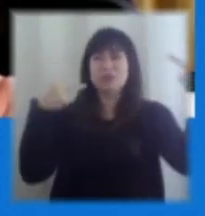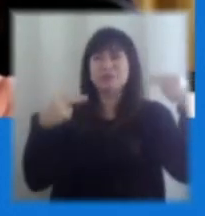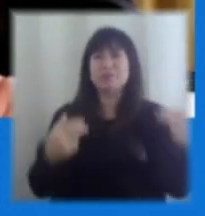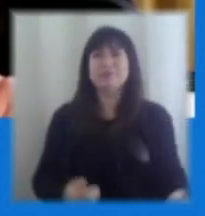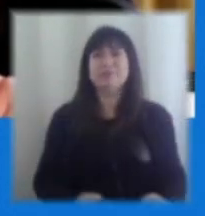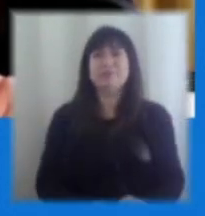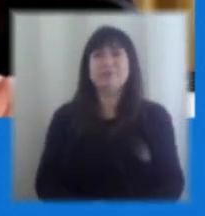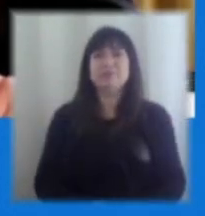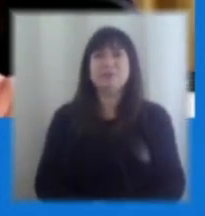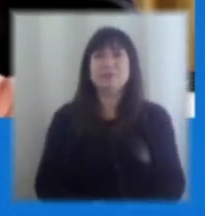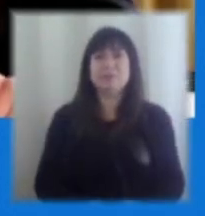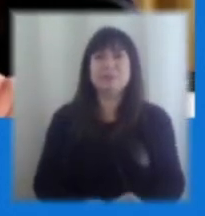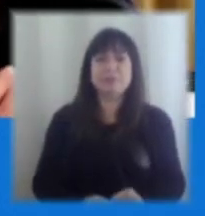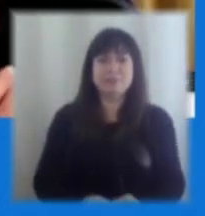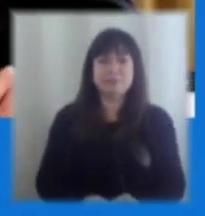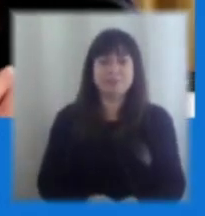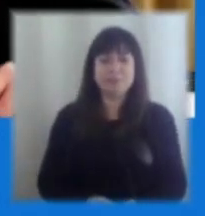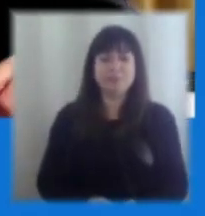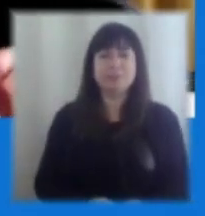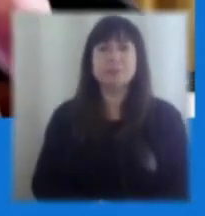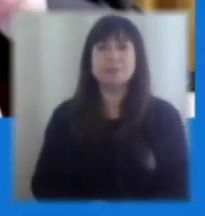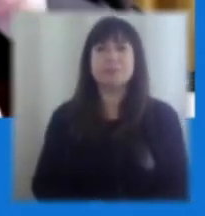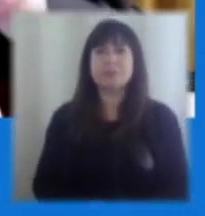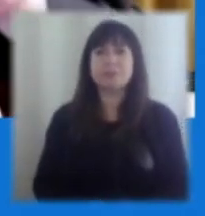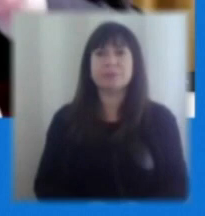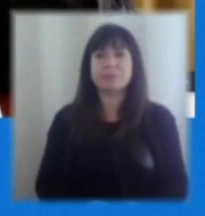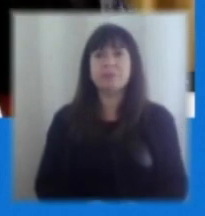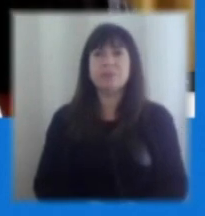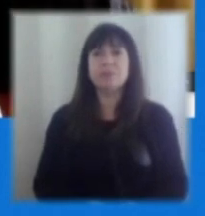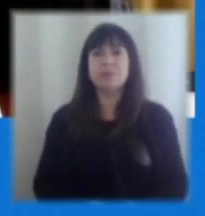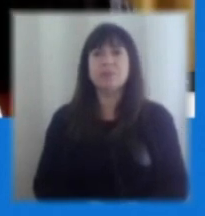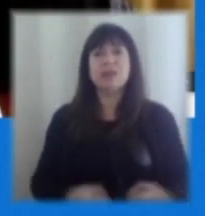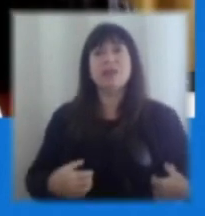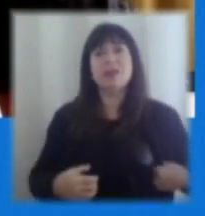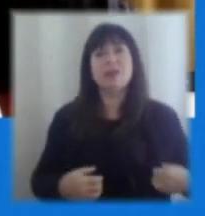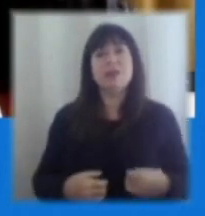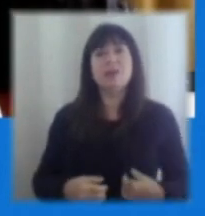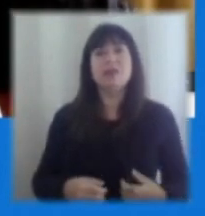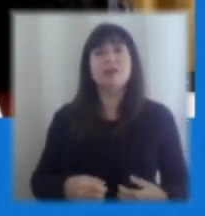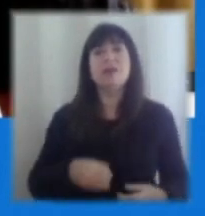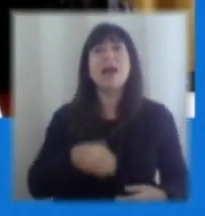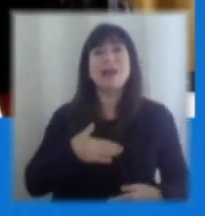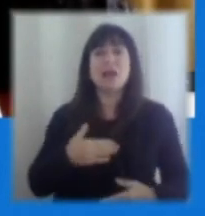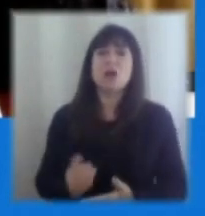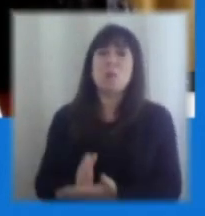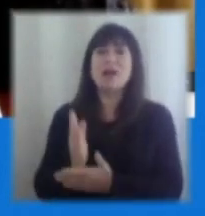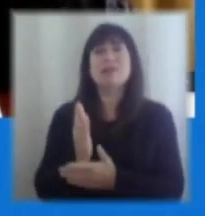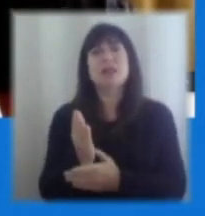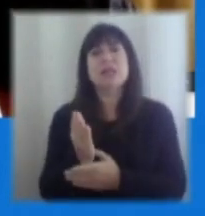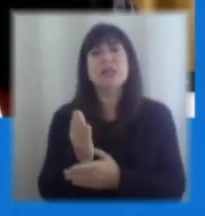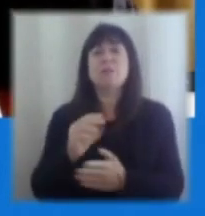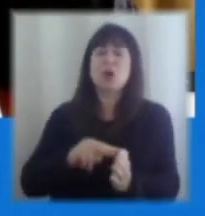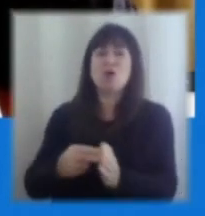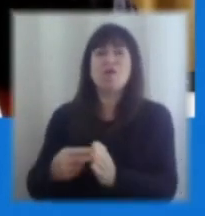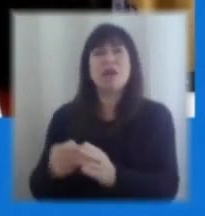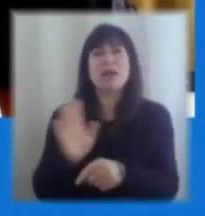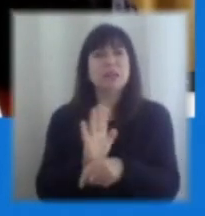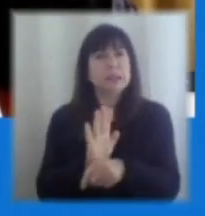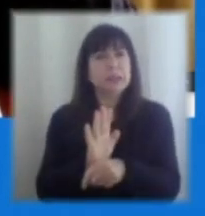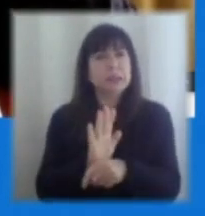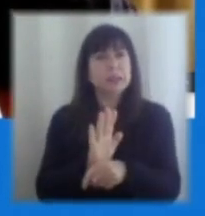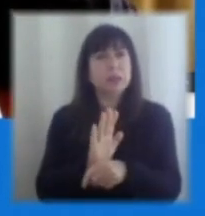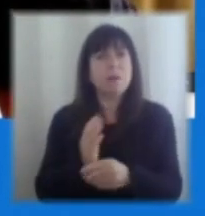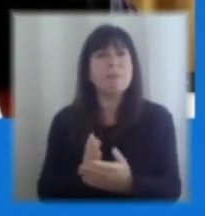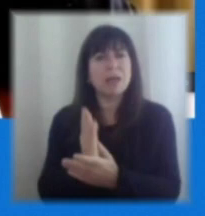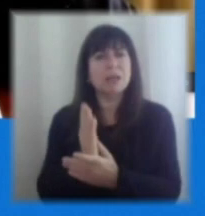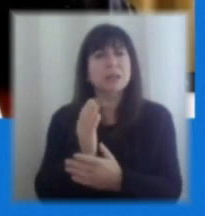Así que, y quisiera partir, Ministro, por la contingencia, para echar directo a la contingencia, por así decirlo. Y en